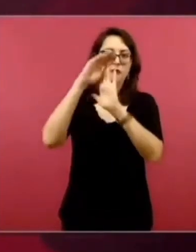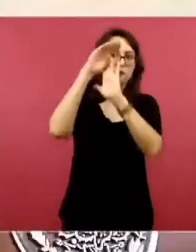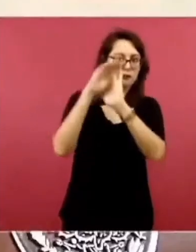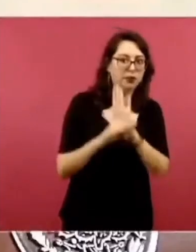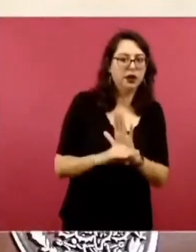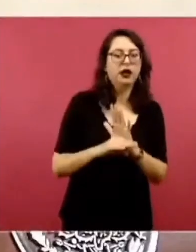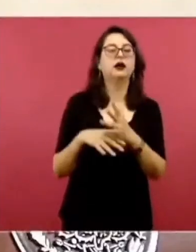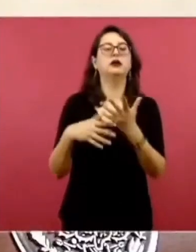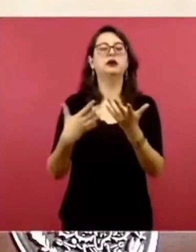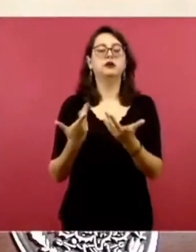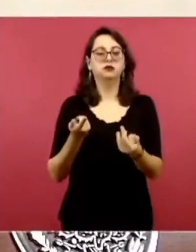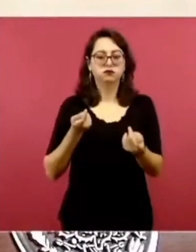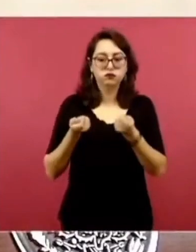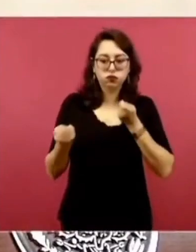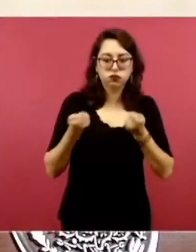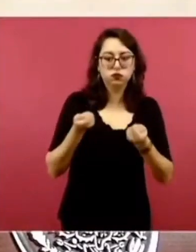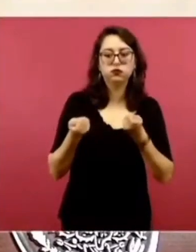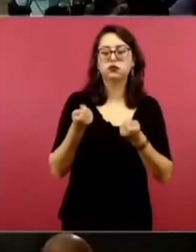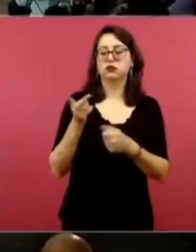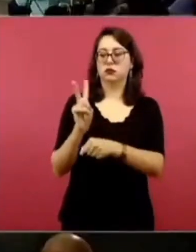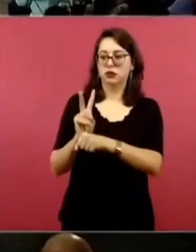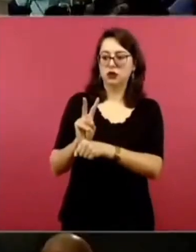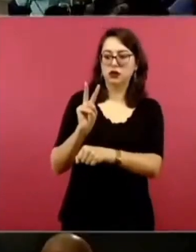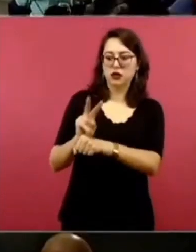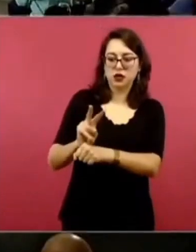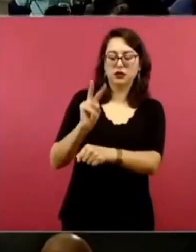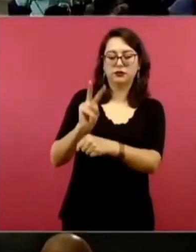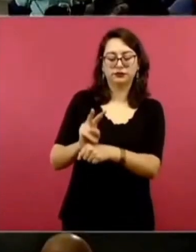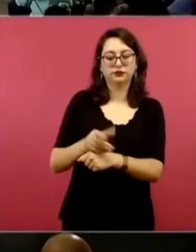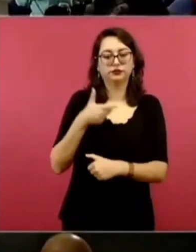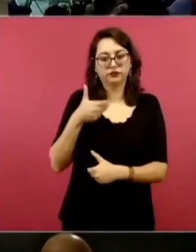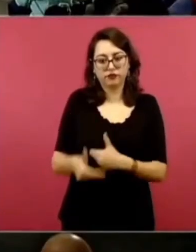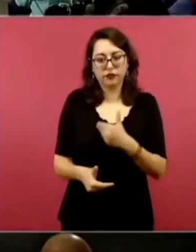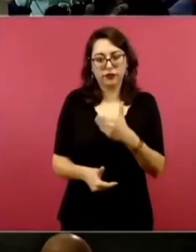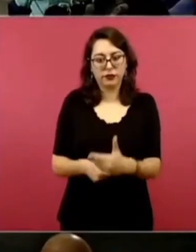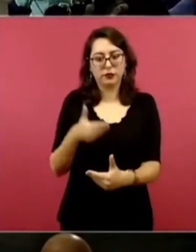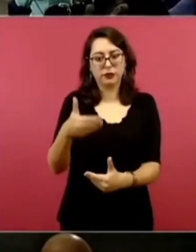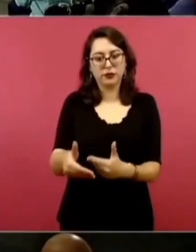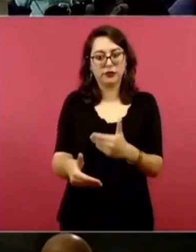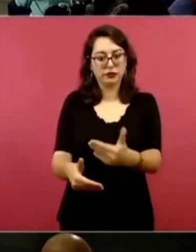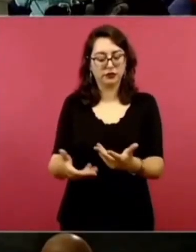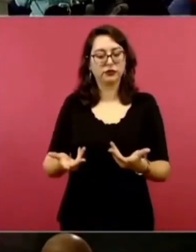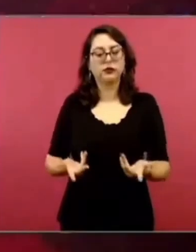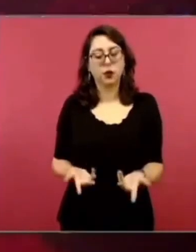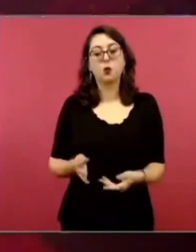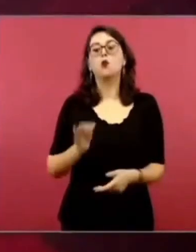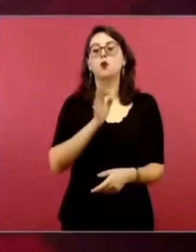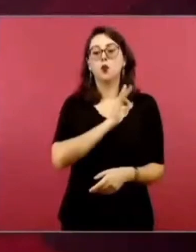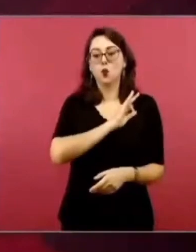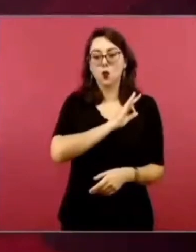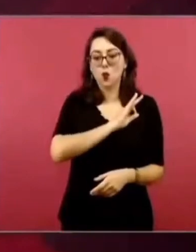es decir, ya te está logrando